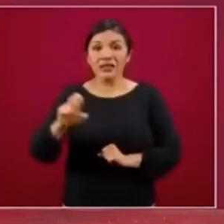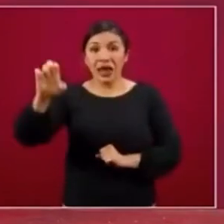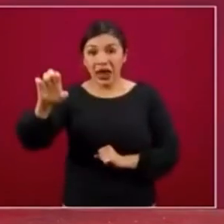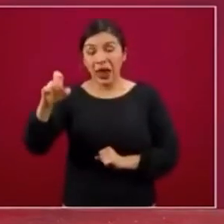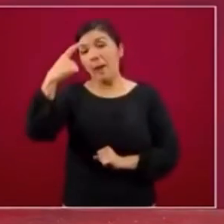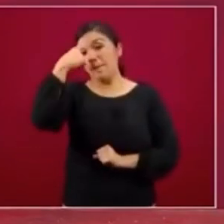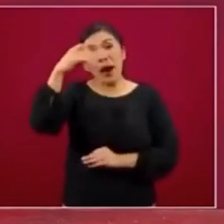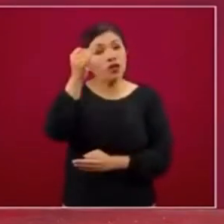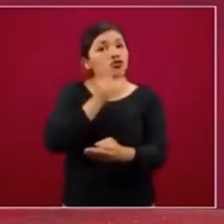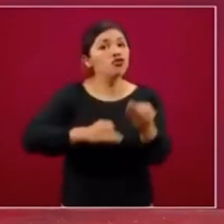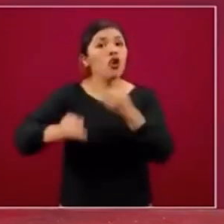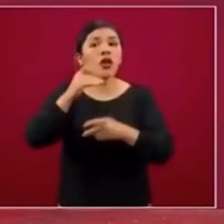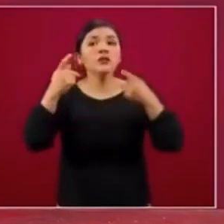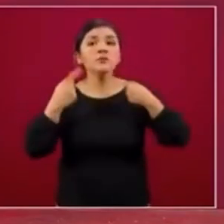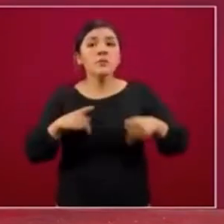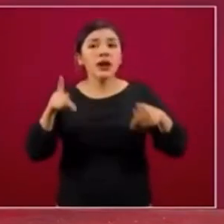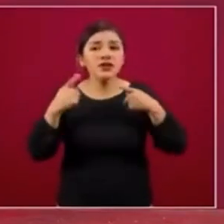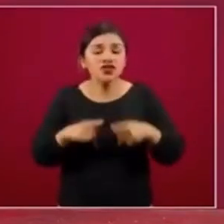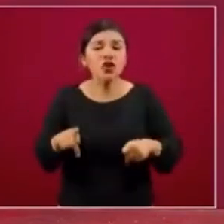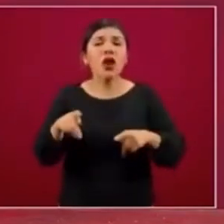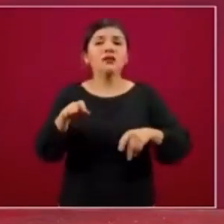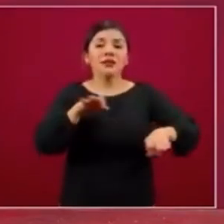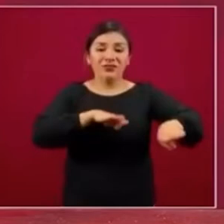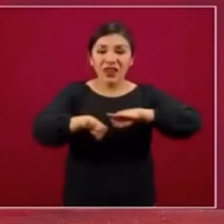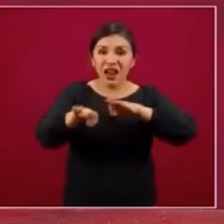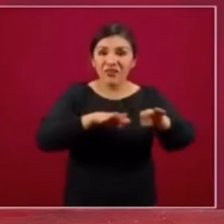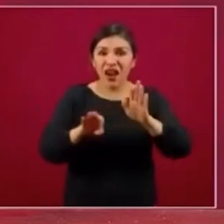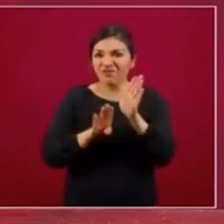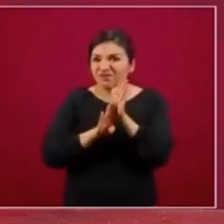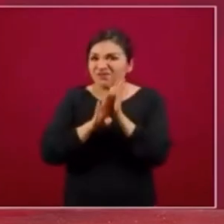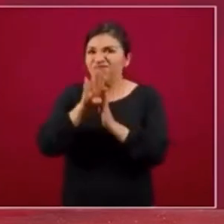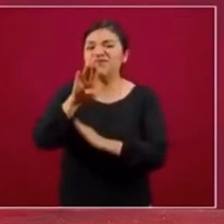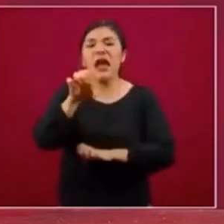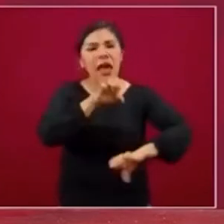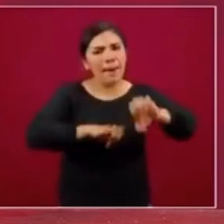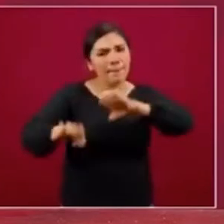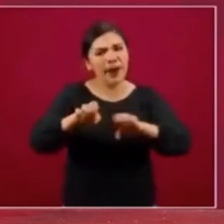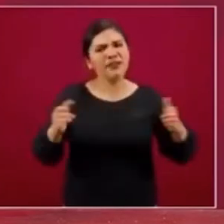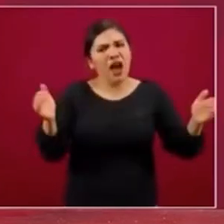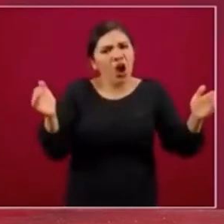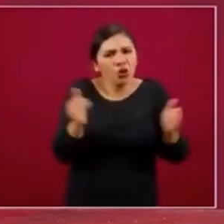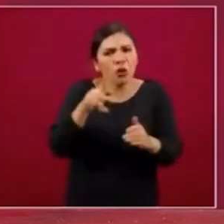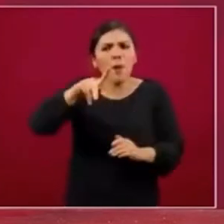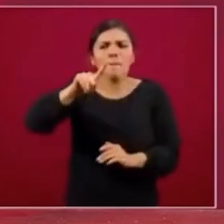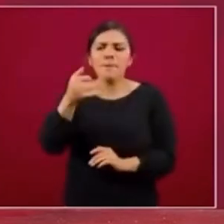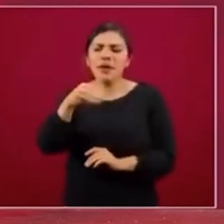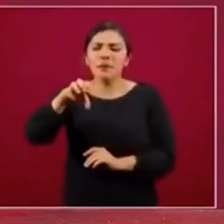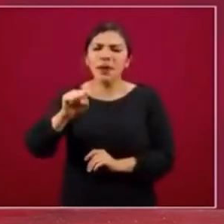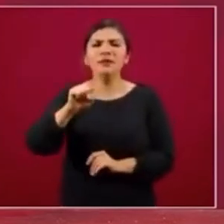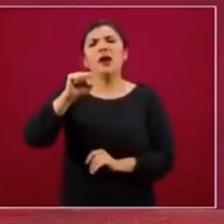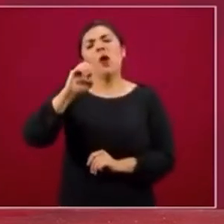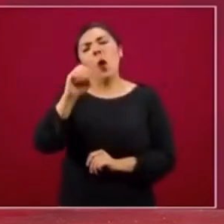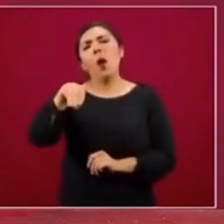emprendedoras, las micro, pequeñas y medianas empresas que están buscando